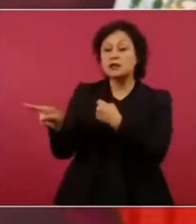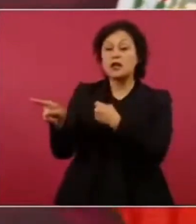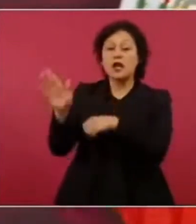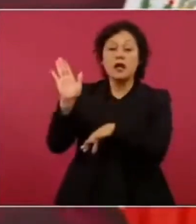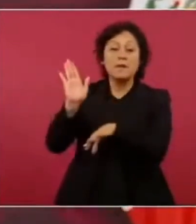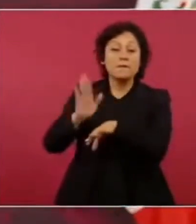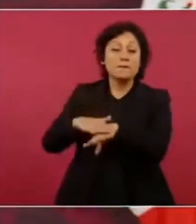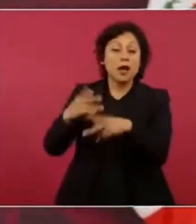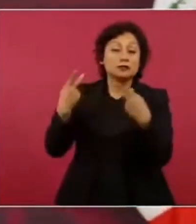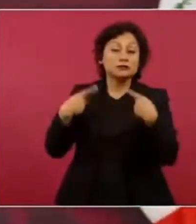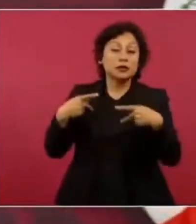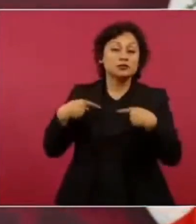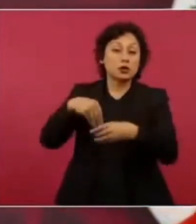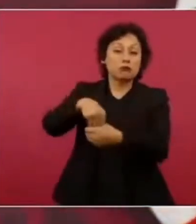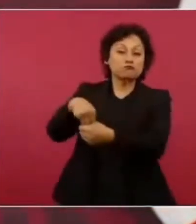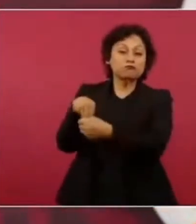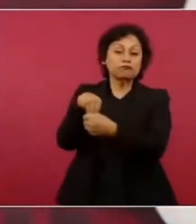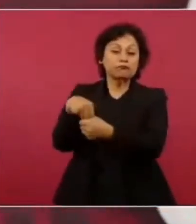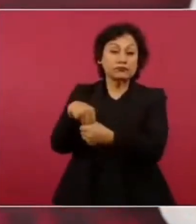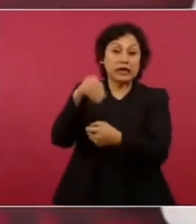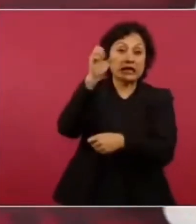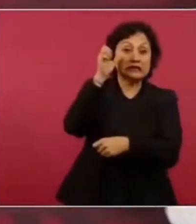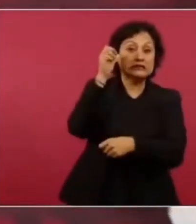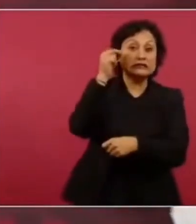poblado de la tierra más que China